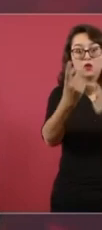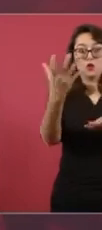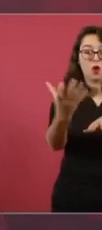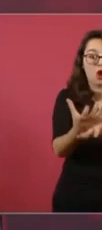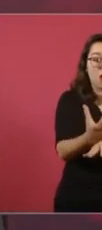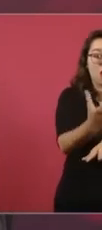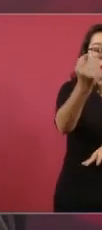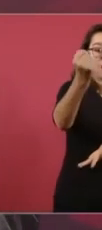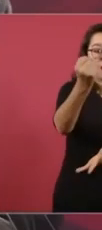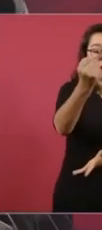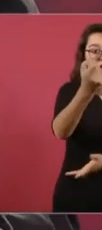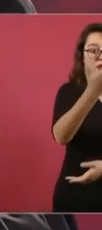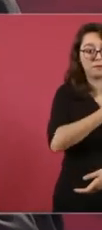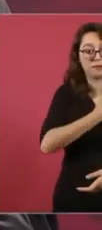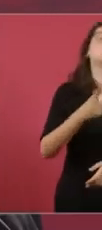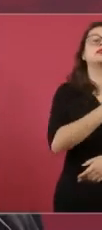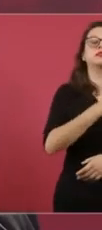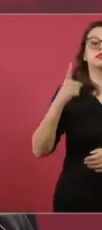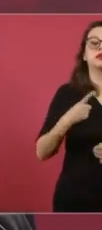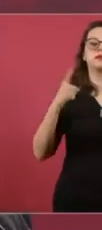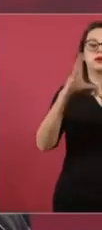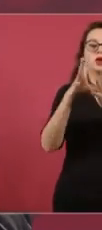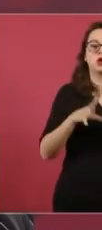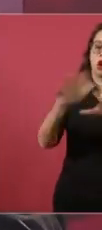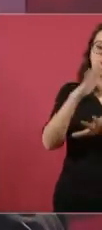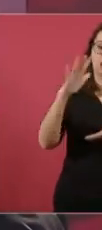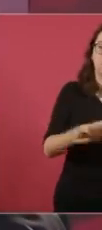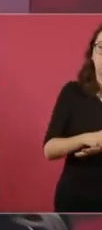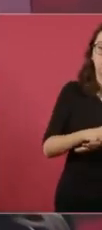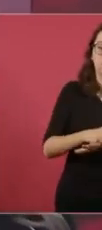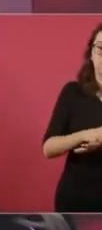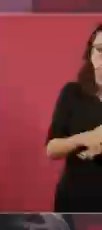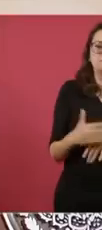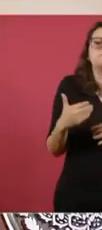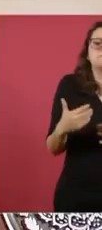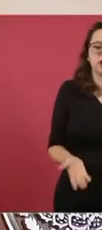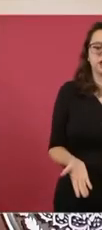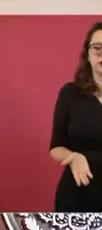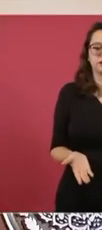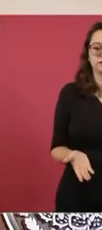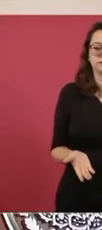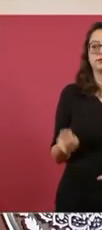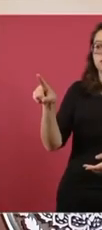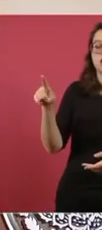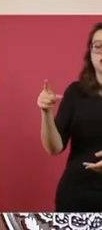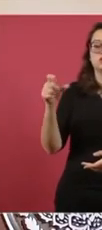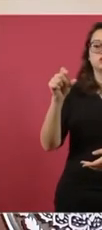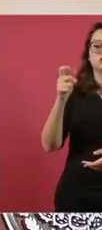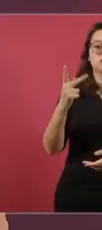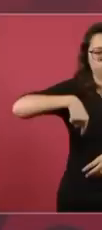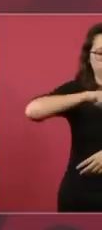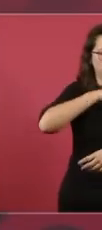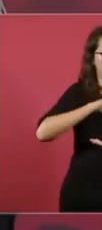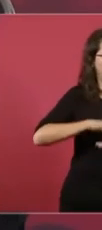a aprobar una reforma constitucional para que los jueces, magistrados y ministros del Poder Judicial sean